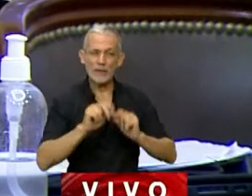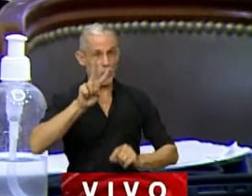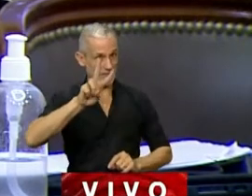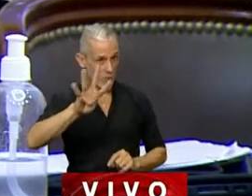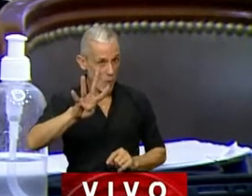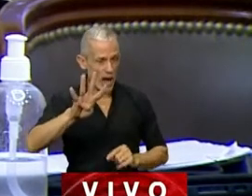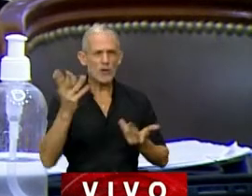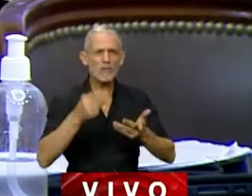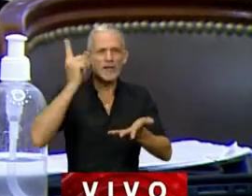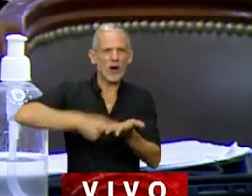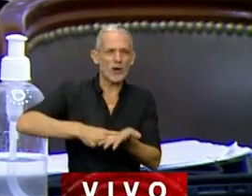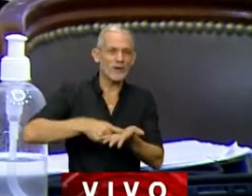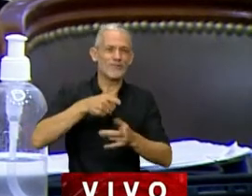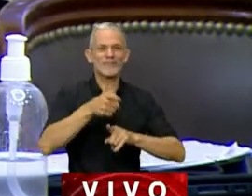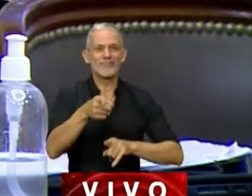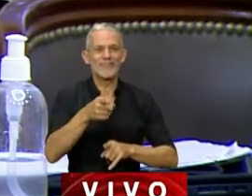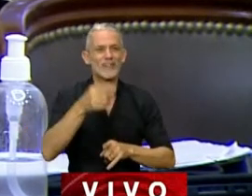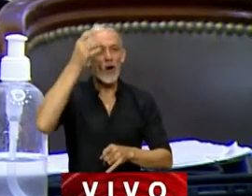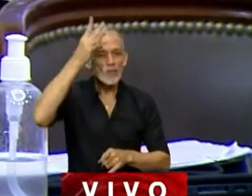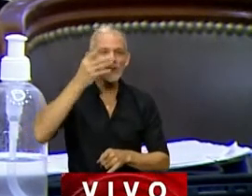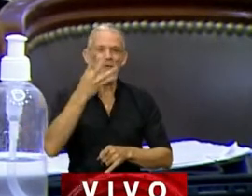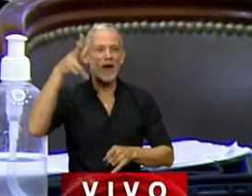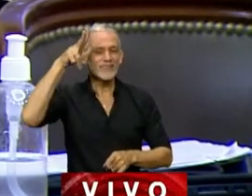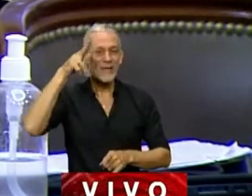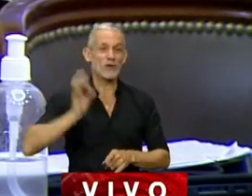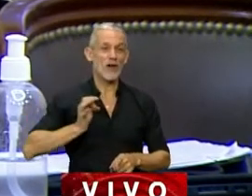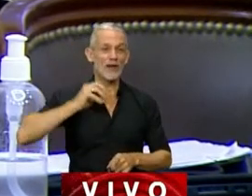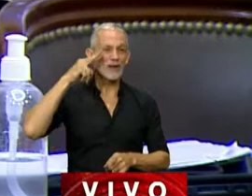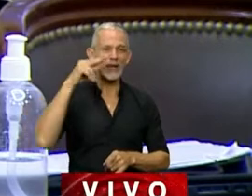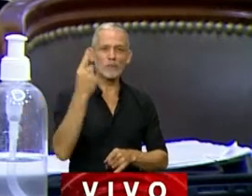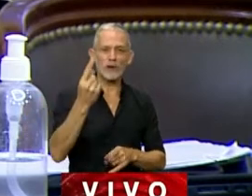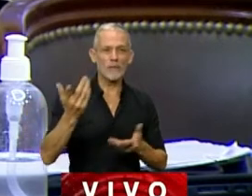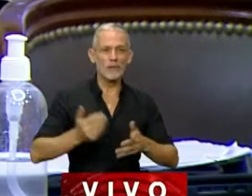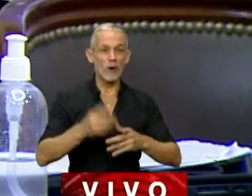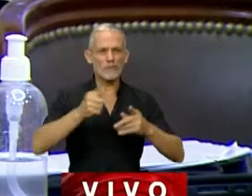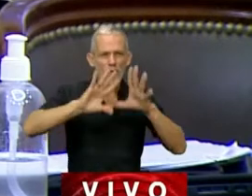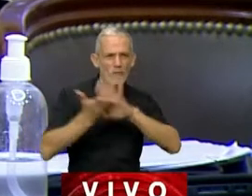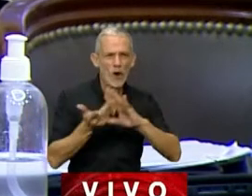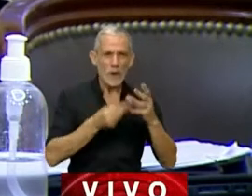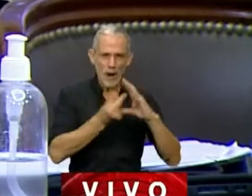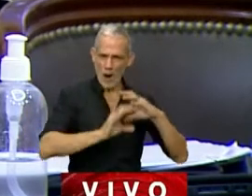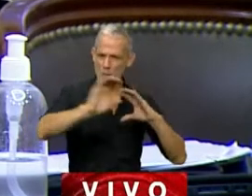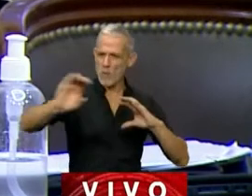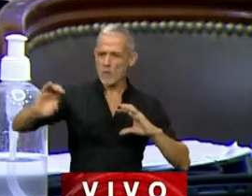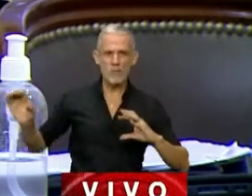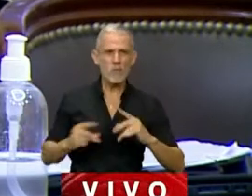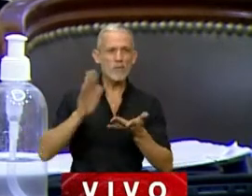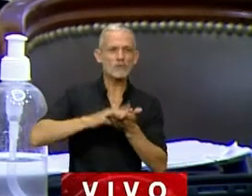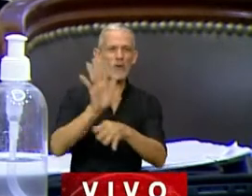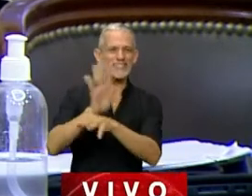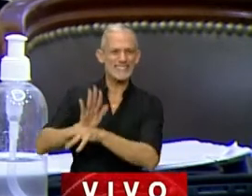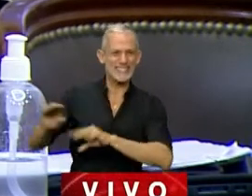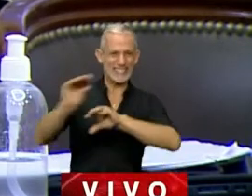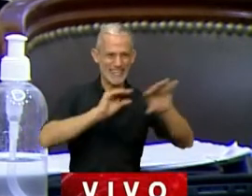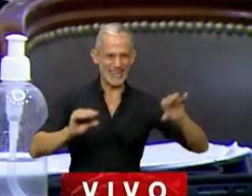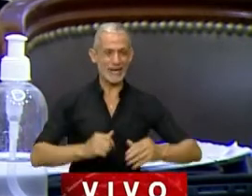24 del decreto 1248 del 2001, que establece la forma de distribución en el fomento cinematográfico.